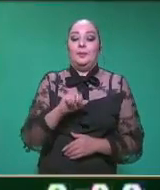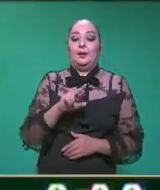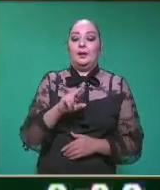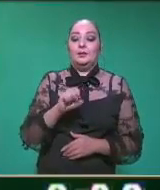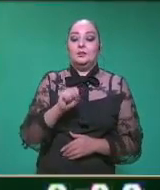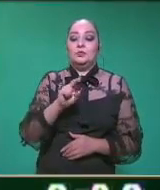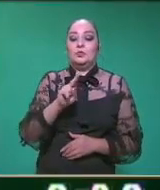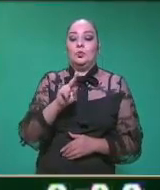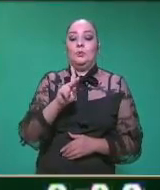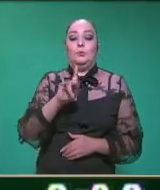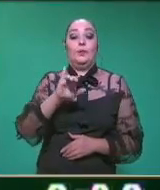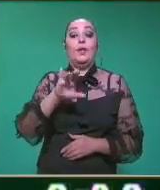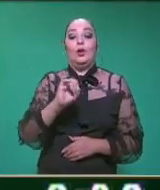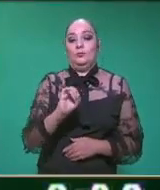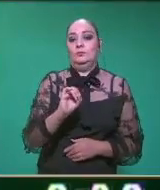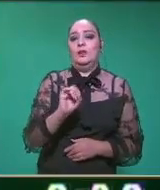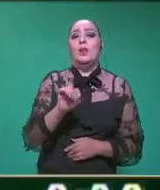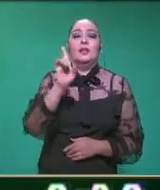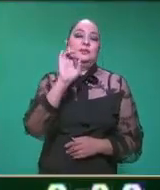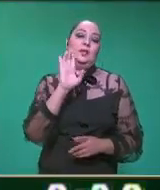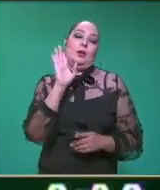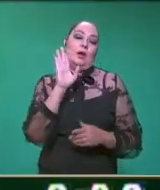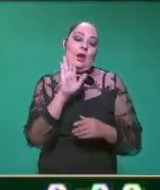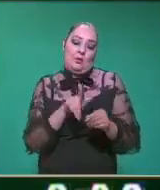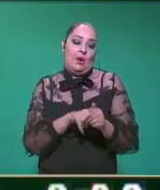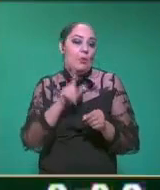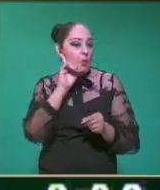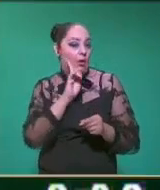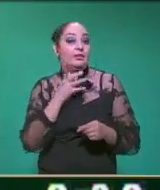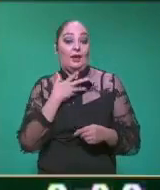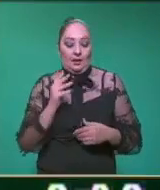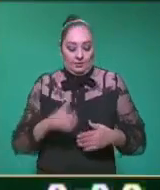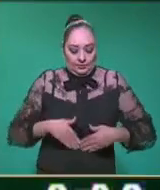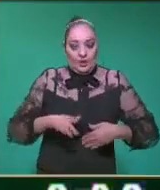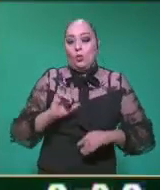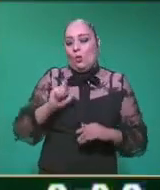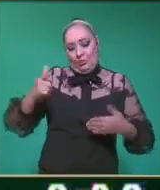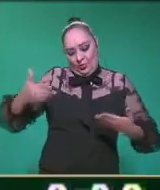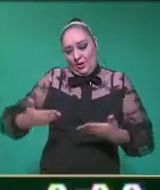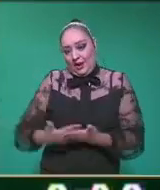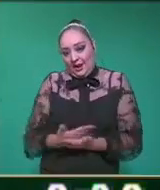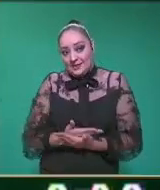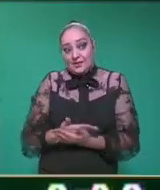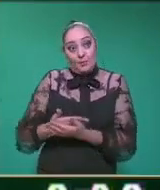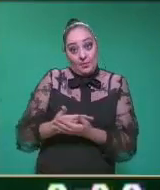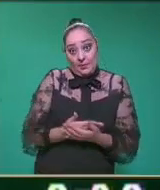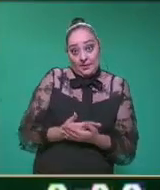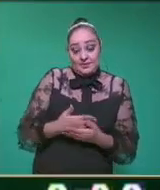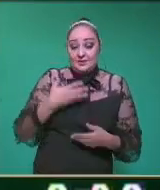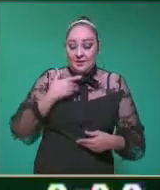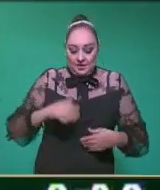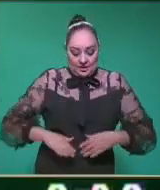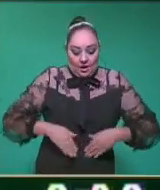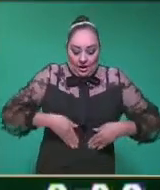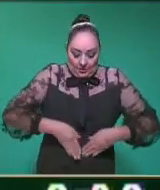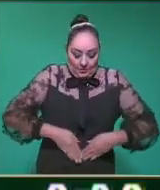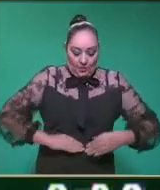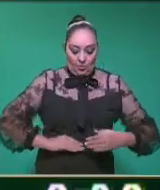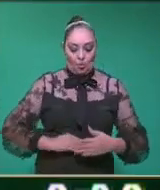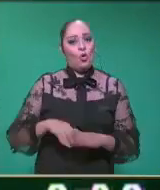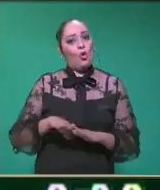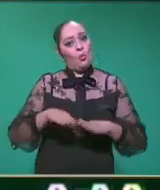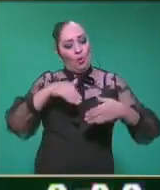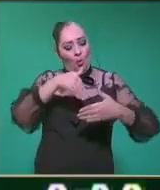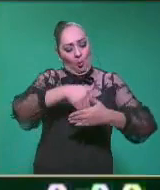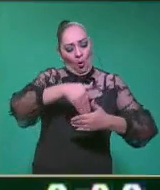su pancita, en donde cuando ellas tienen a sus bebés que tienen un periodo de gestación o un embarazo muy corto, por